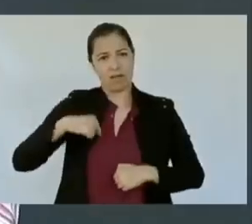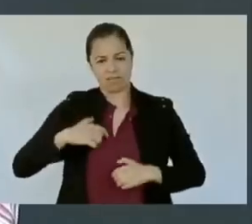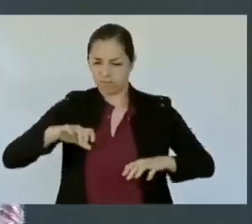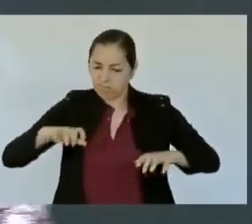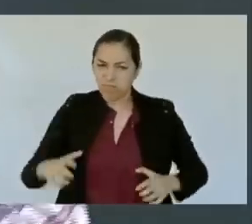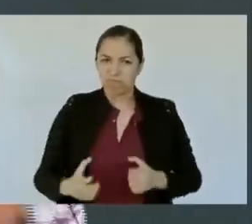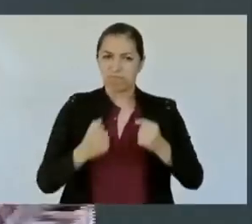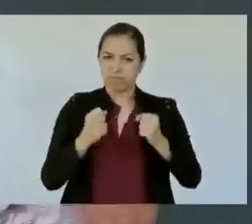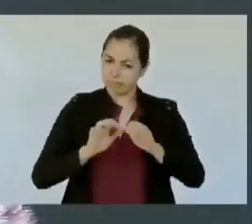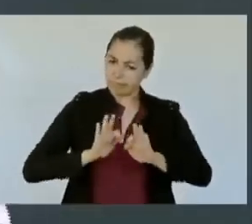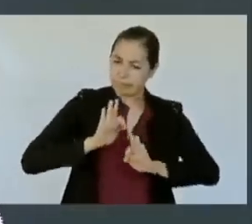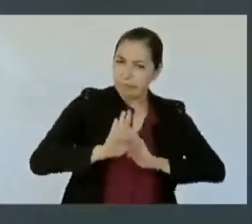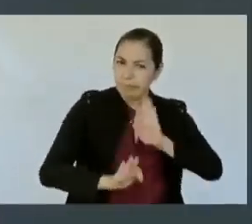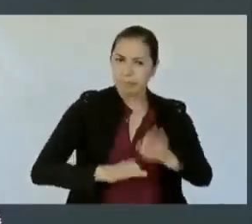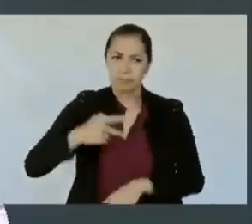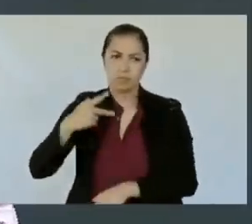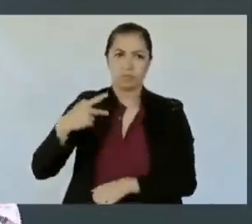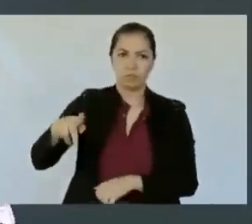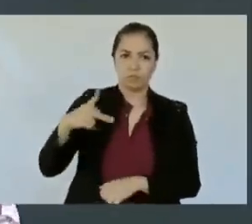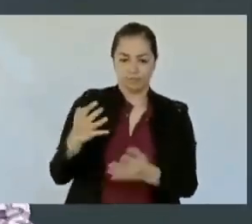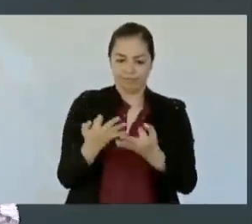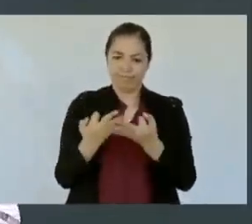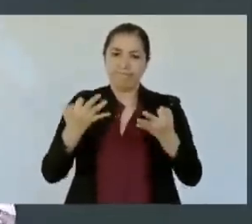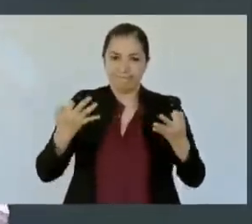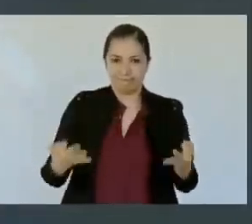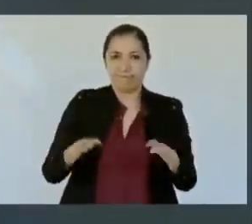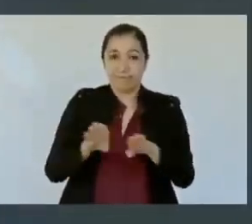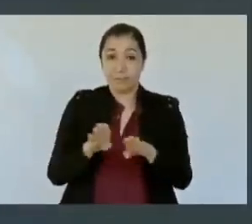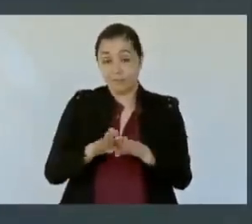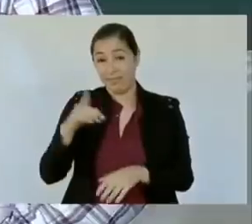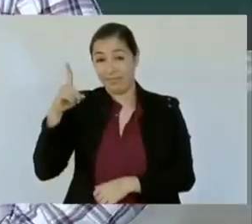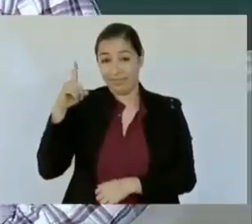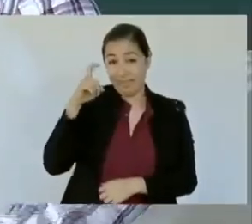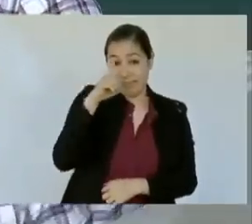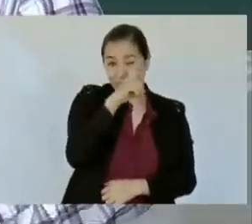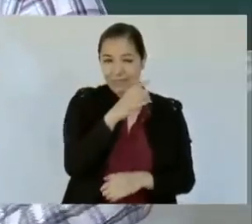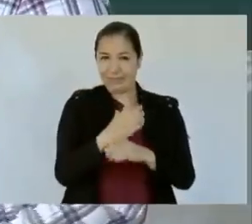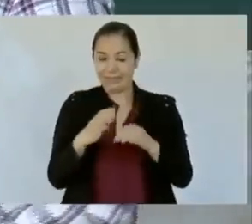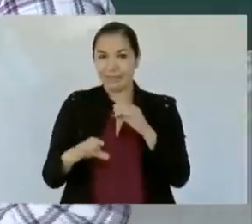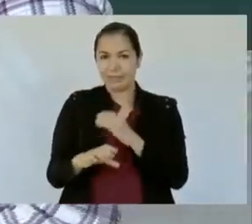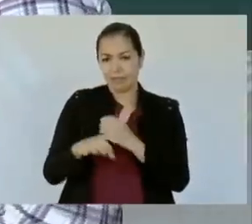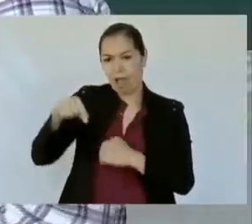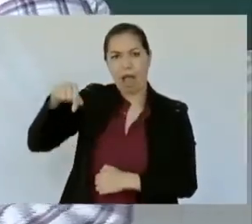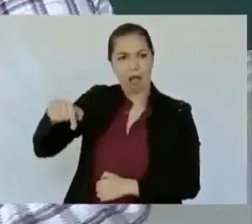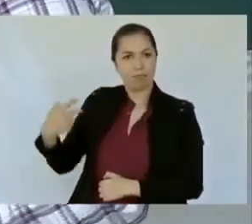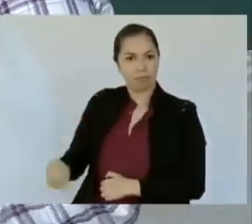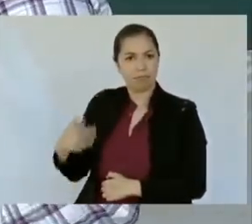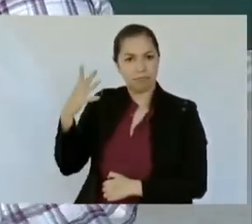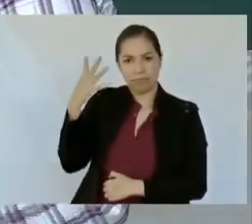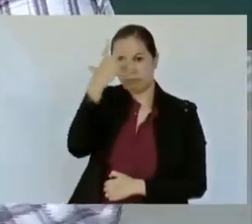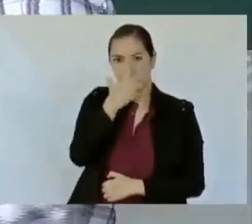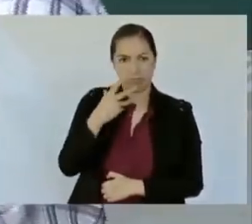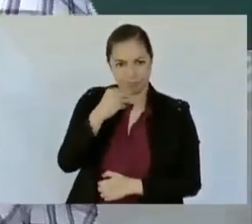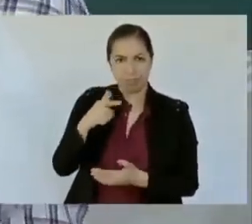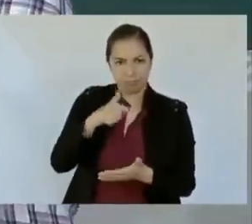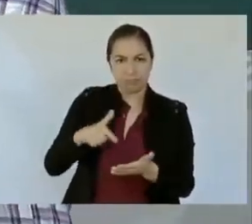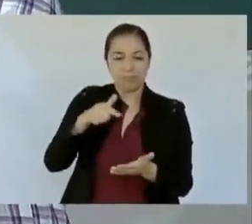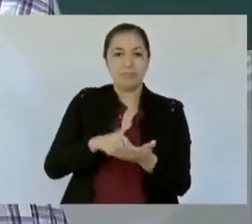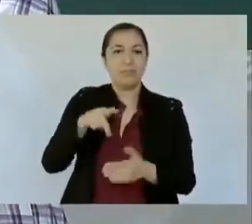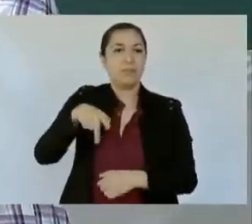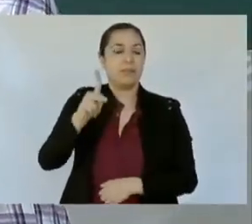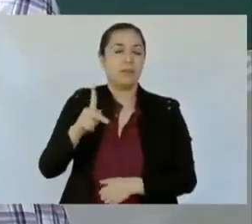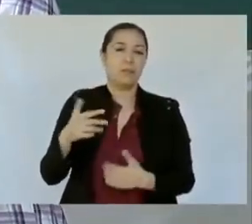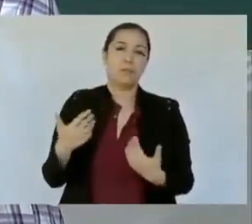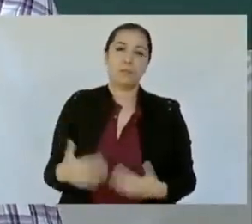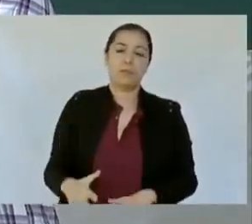tierra, a pesar de los obstáculos que puede imponer vivir en un lugar tan bello como este, pero donde todo cuesta el